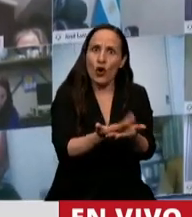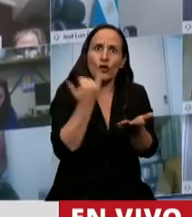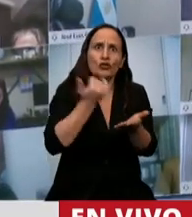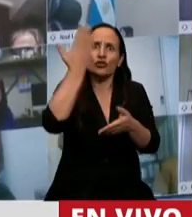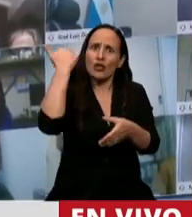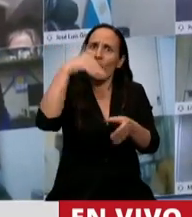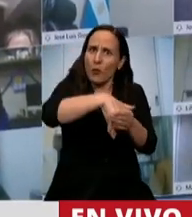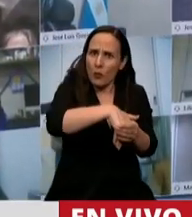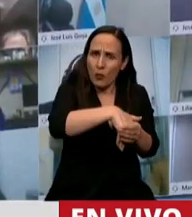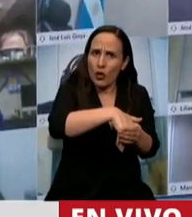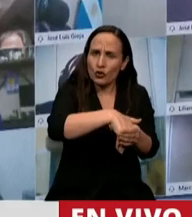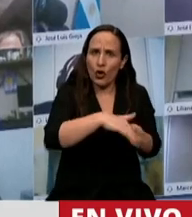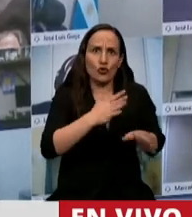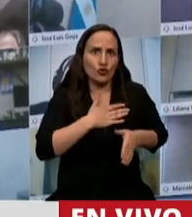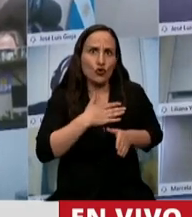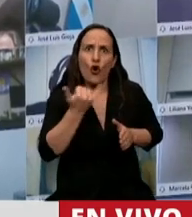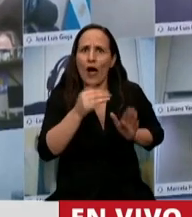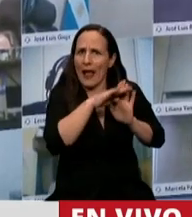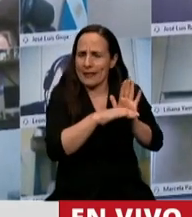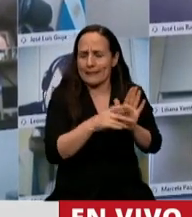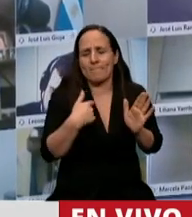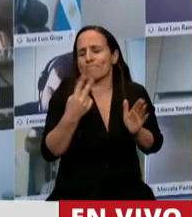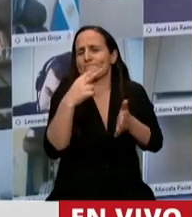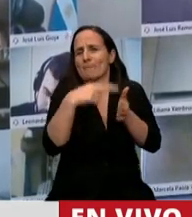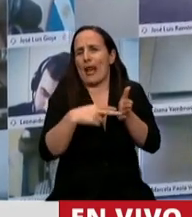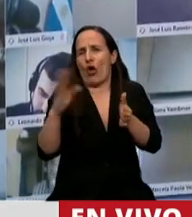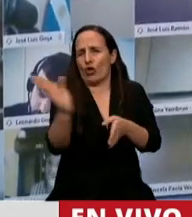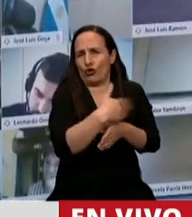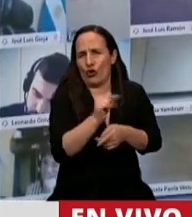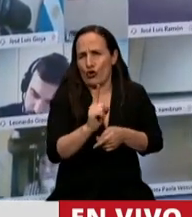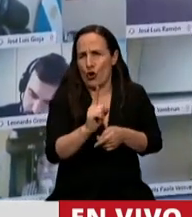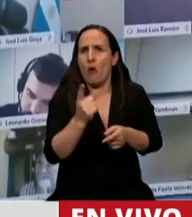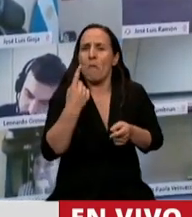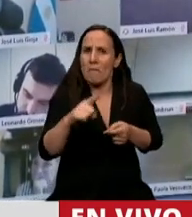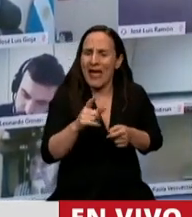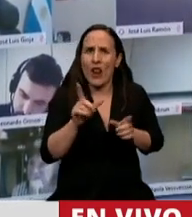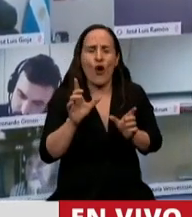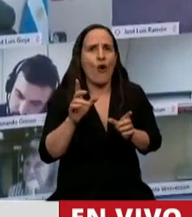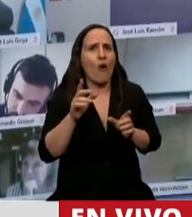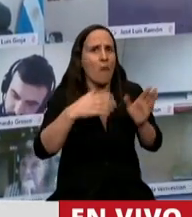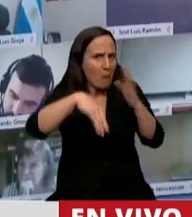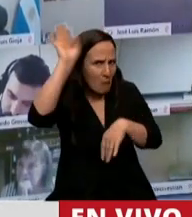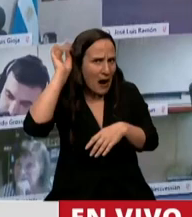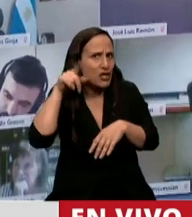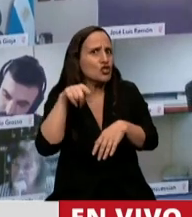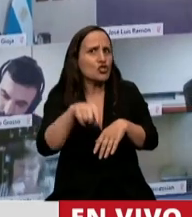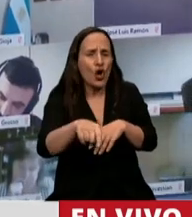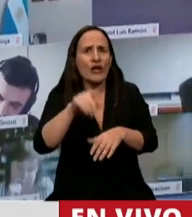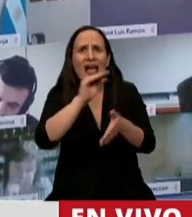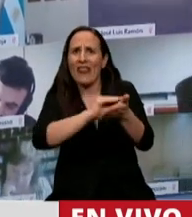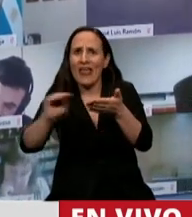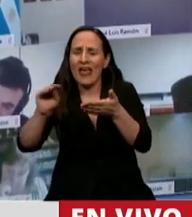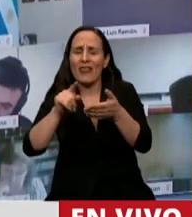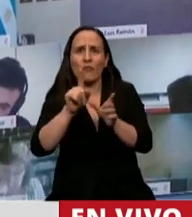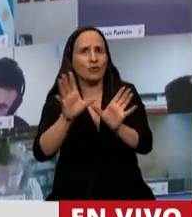votó y quiero recordar, yo acá tengo la lista, no voy a leerlos a todos, pero la mayoría de diputados